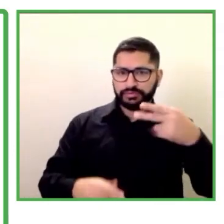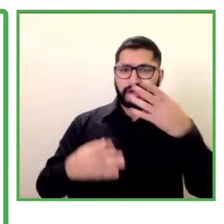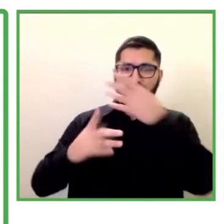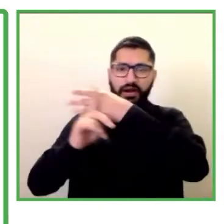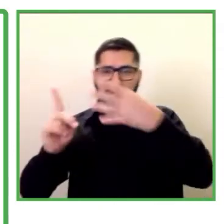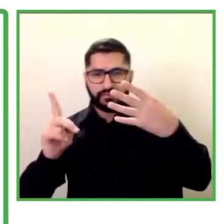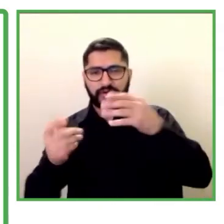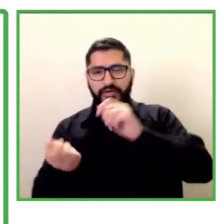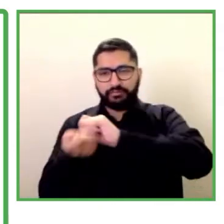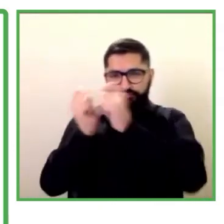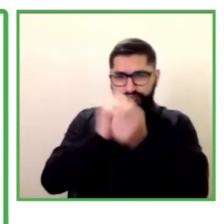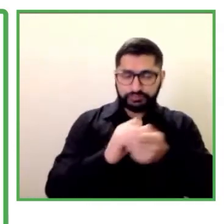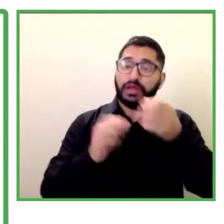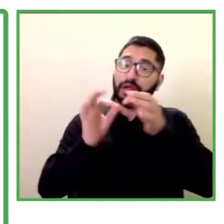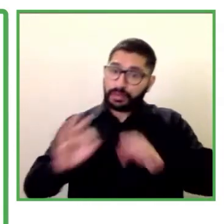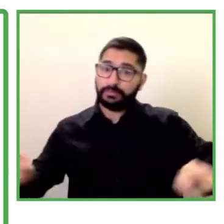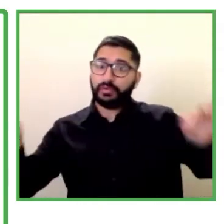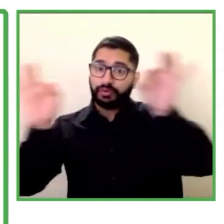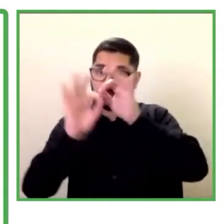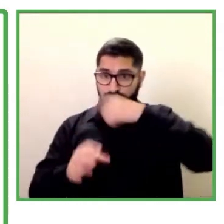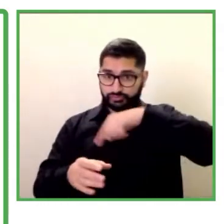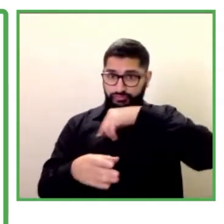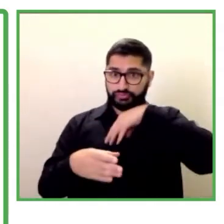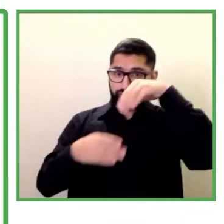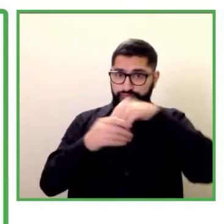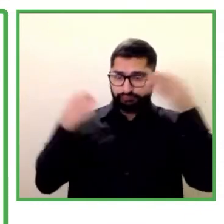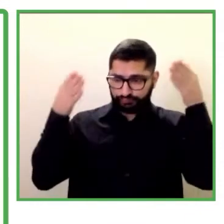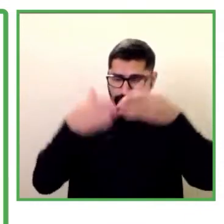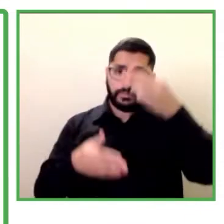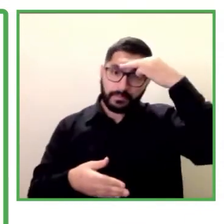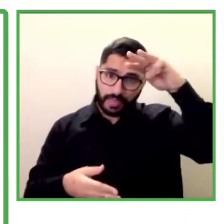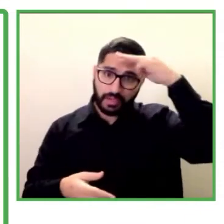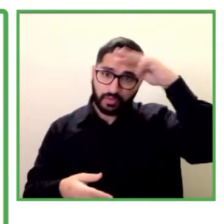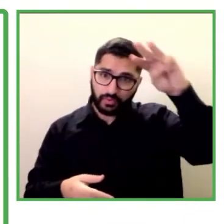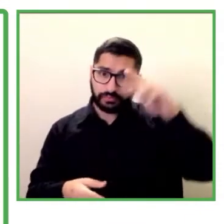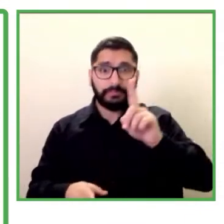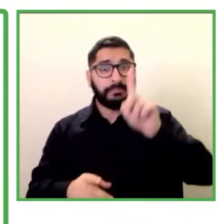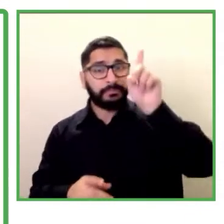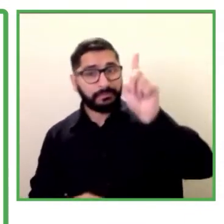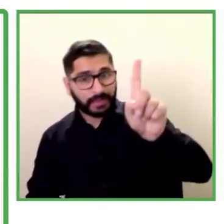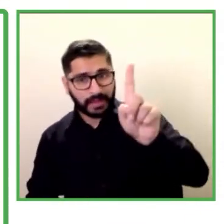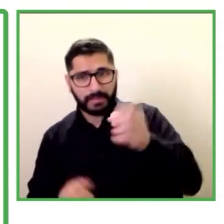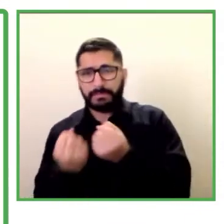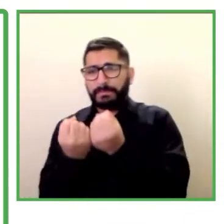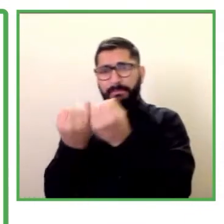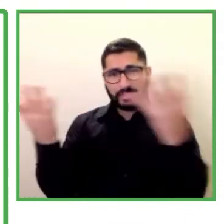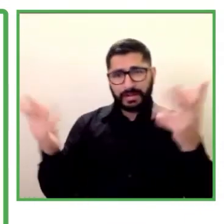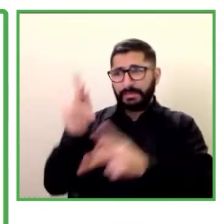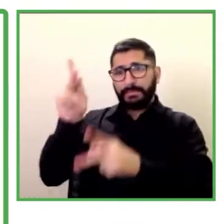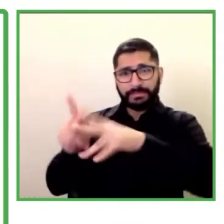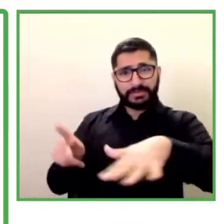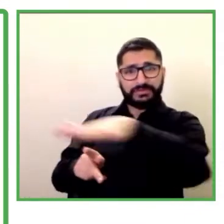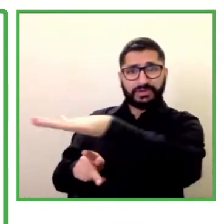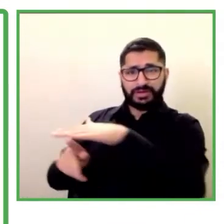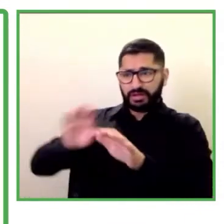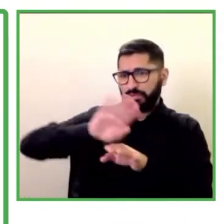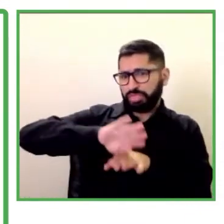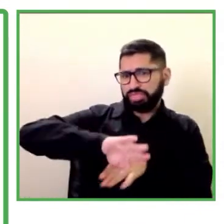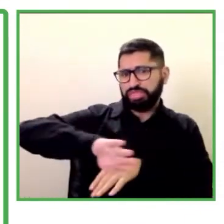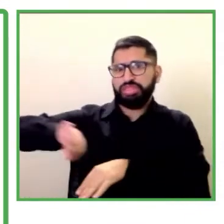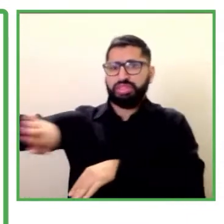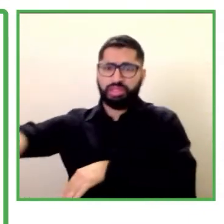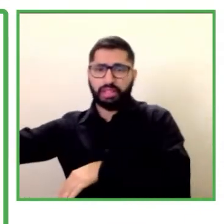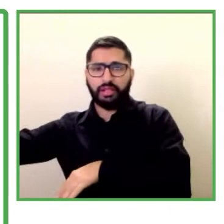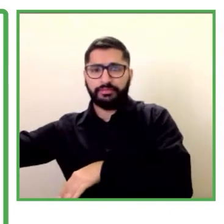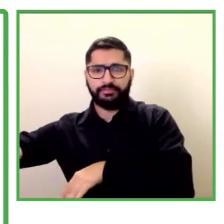embargo se estaba dejando afuera a muchas personas debido a condición debido al poco conocimiento que se había